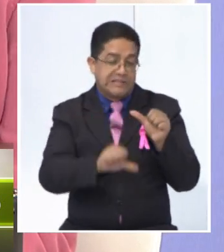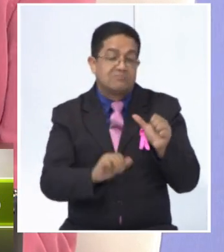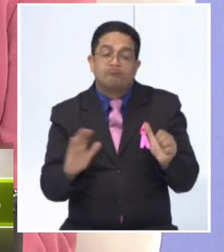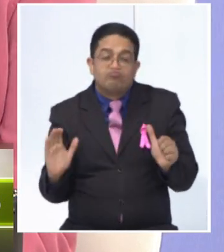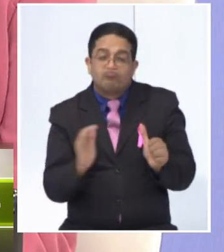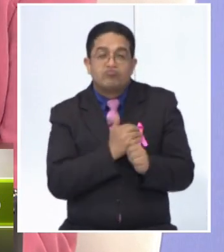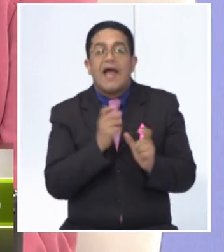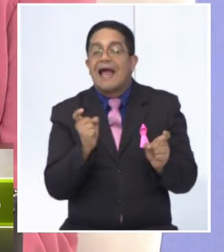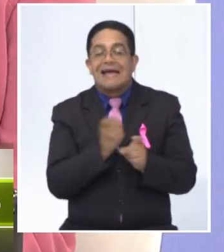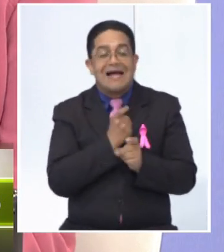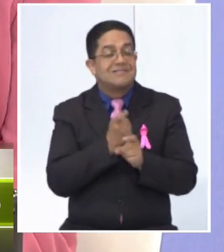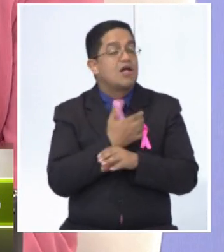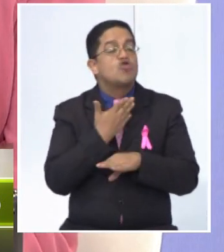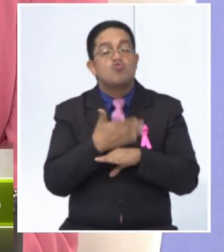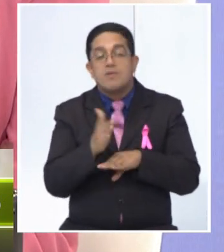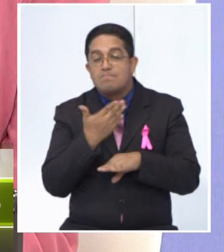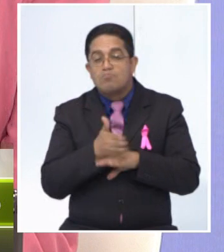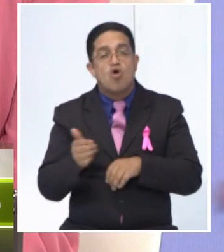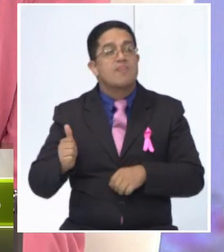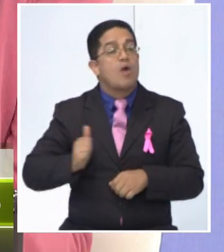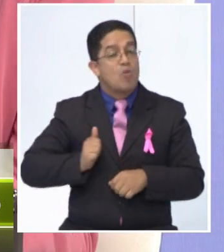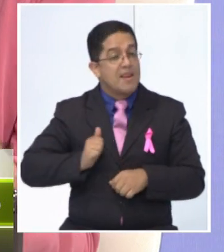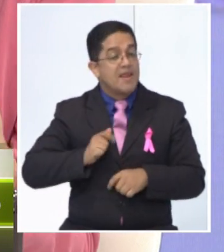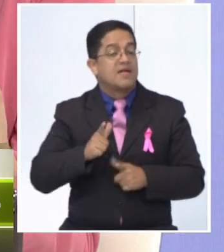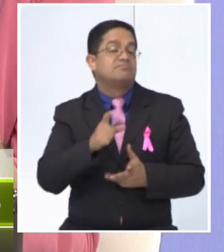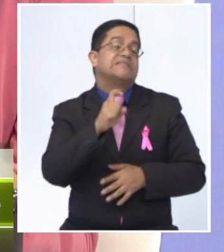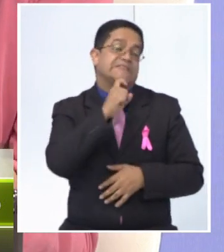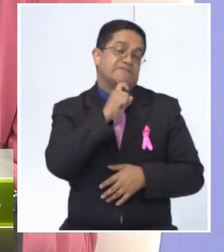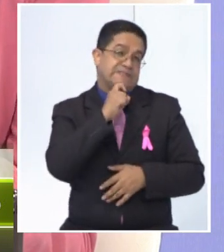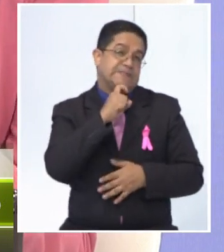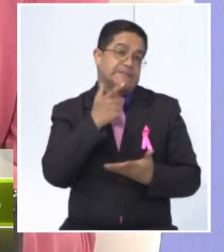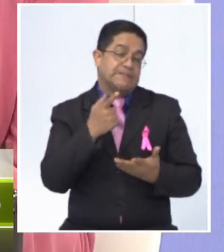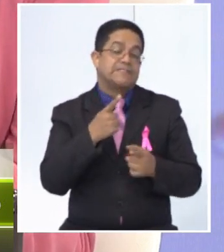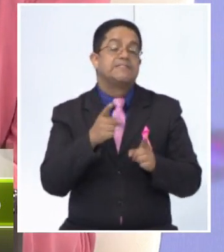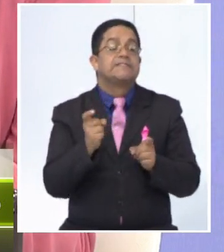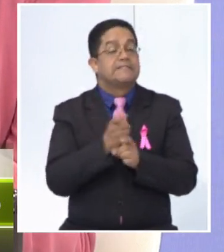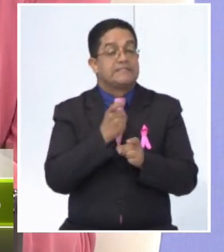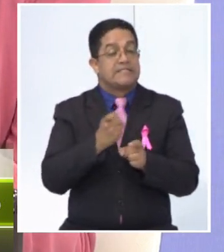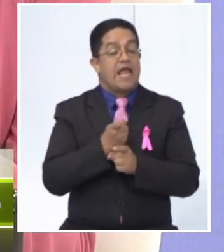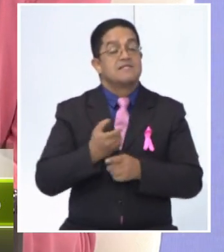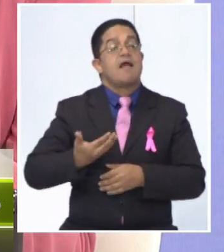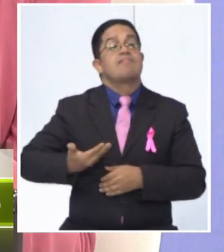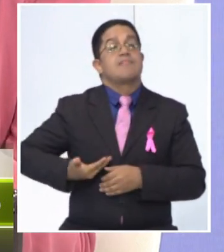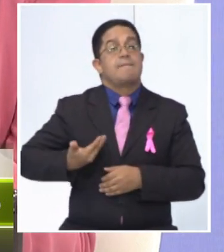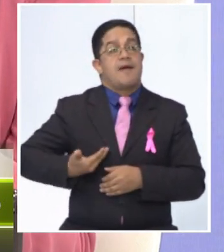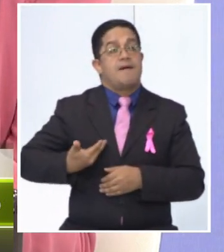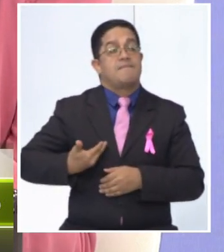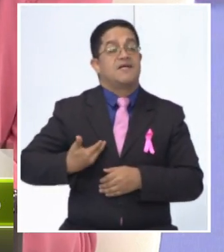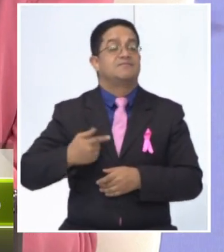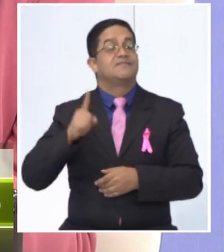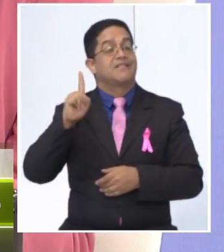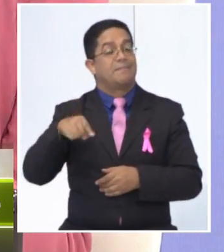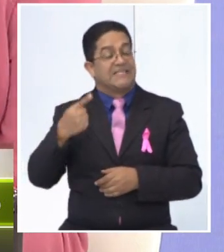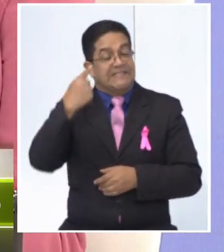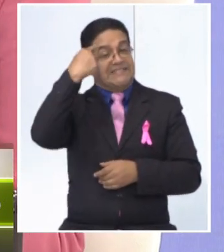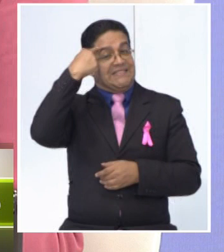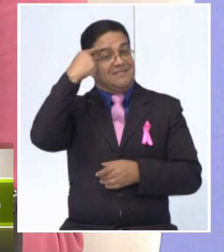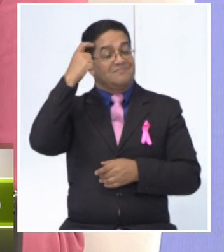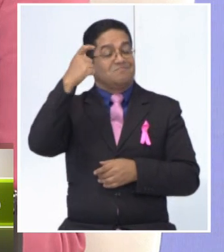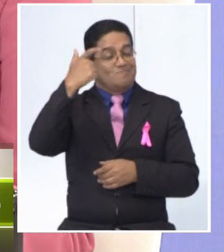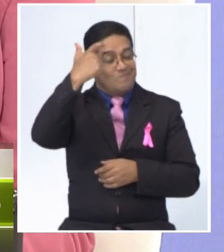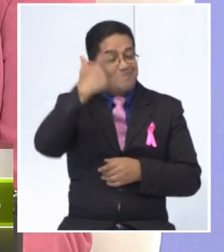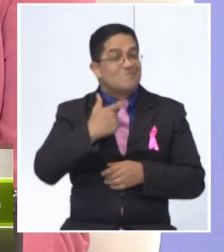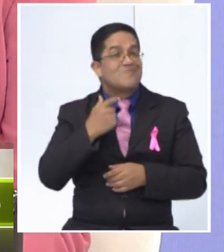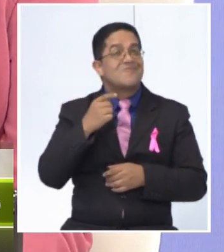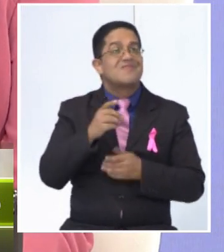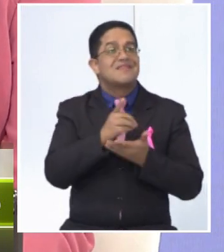cáncer, sea cual sea, es muy difícil. Sí. Y el cáncer de mamá, pues también tiene un impacto bastante importante en aquella persona que recibe el